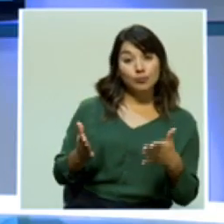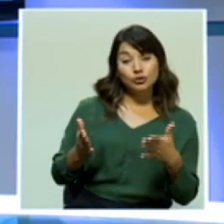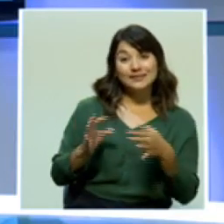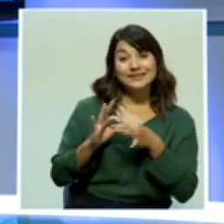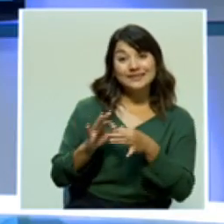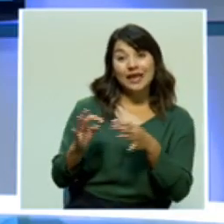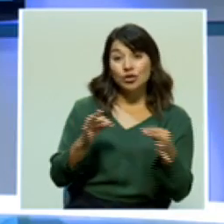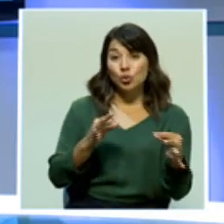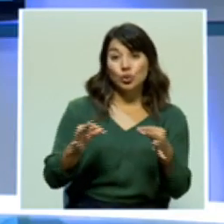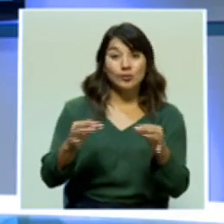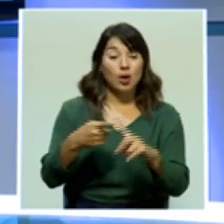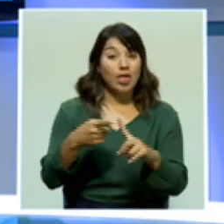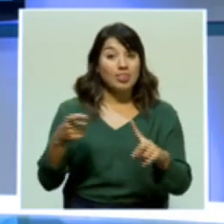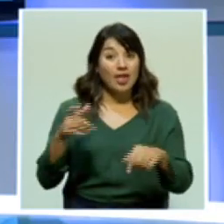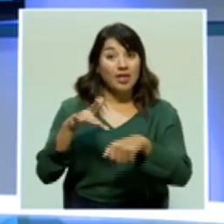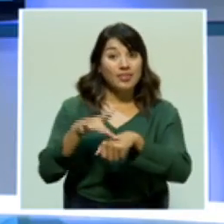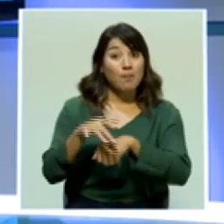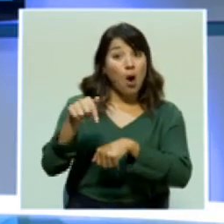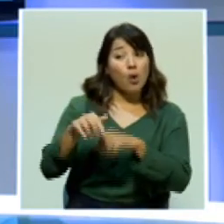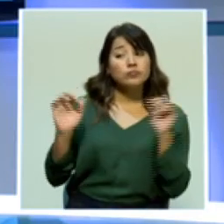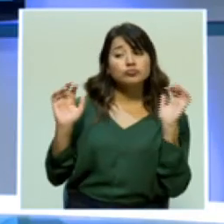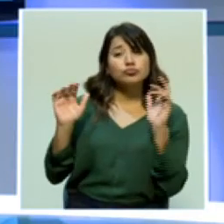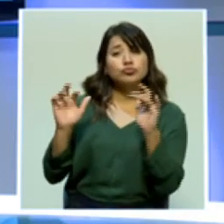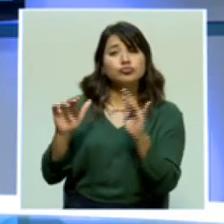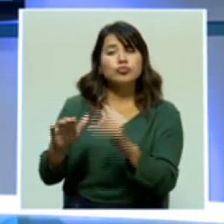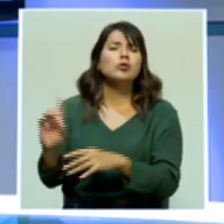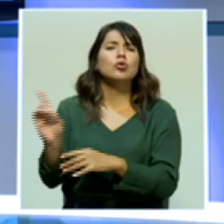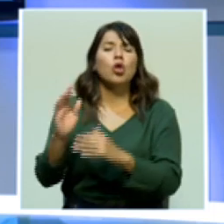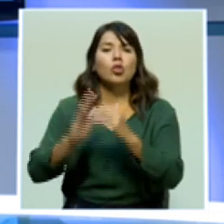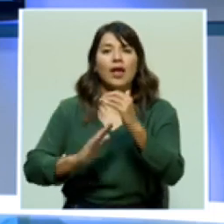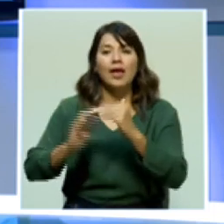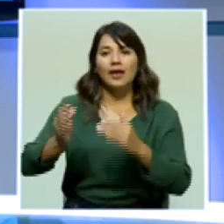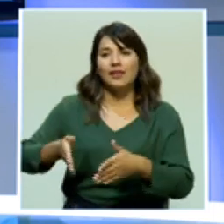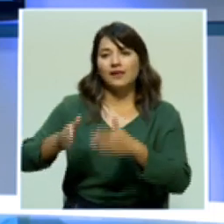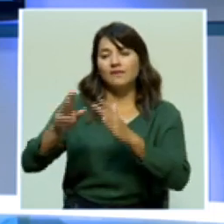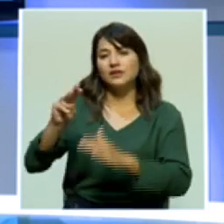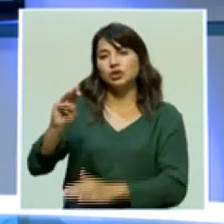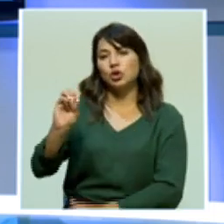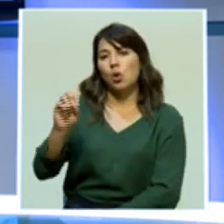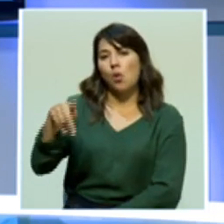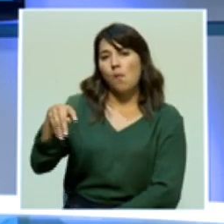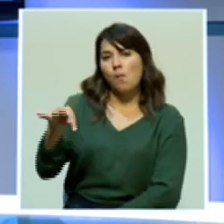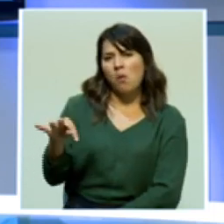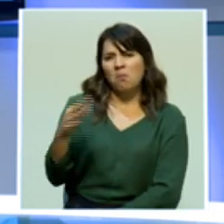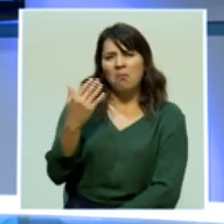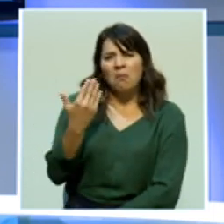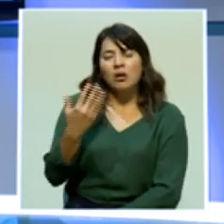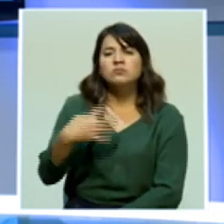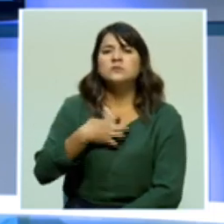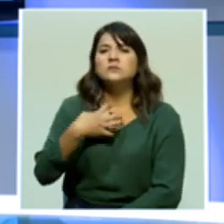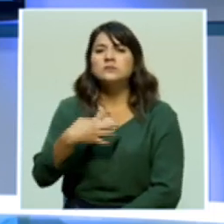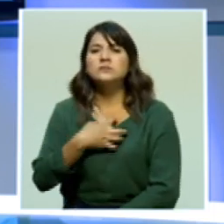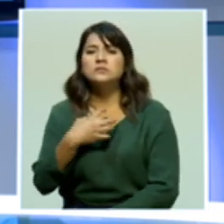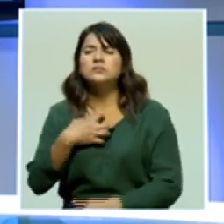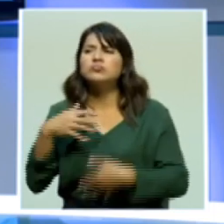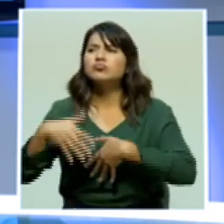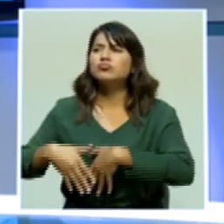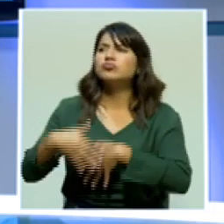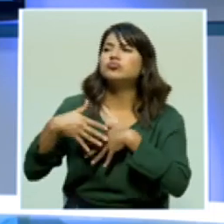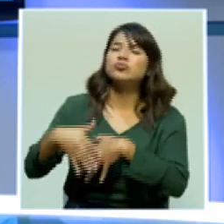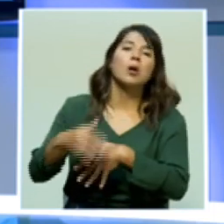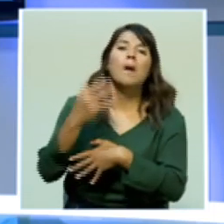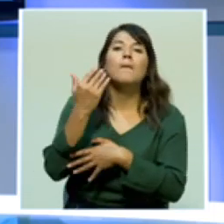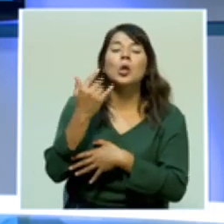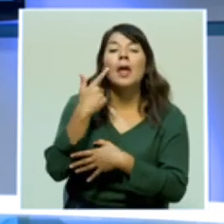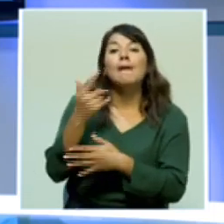mantienen desde tempranas horas en las afueras del edificio del MOP como forma de protesta. El gremio solicita,